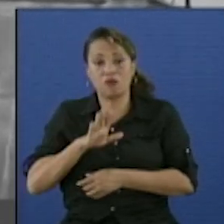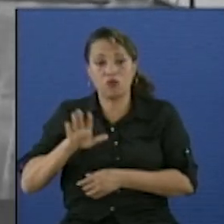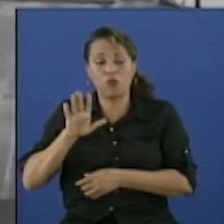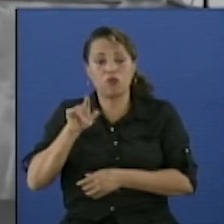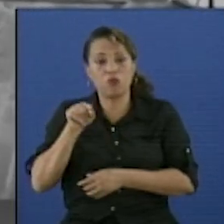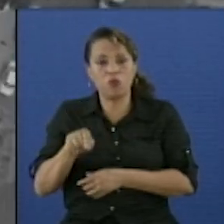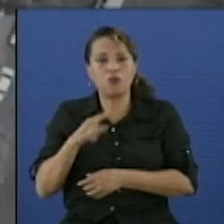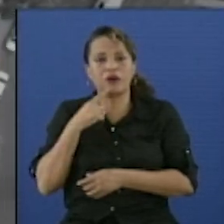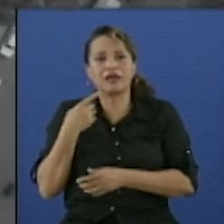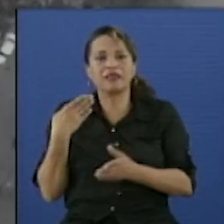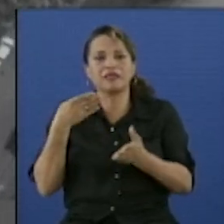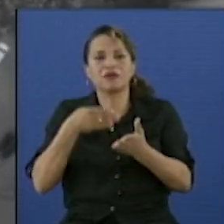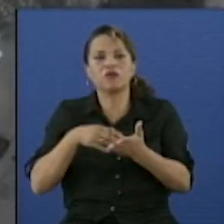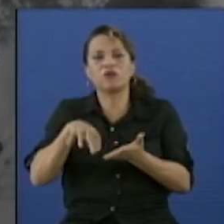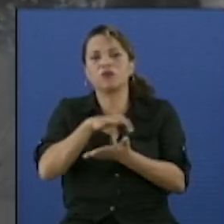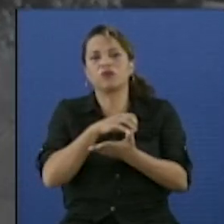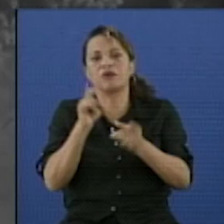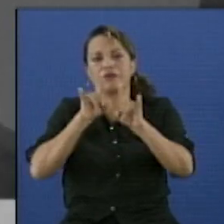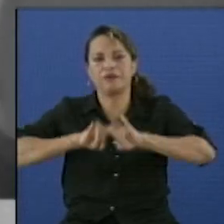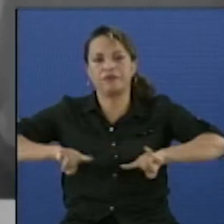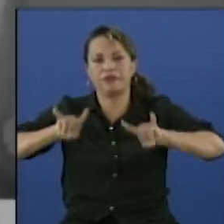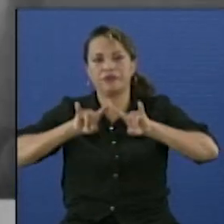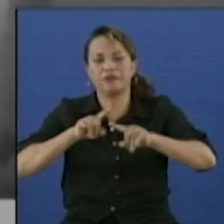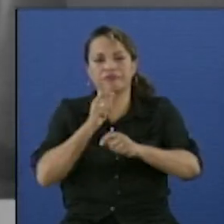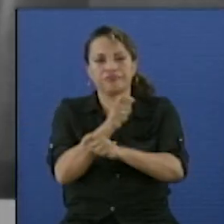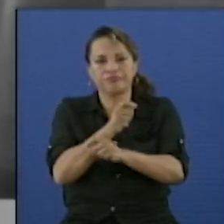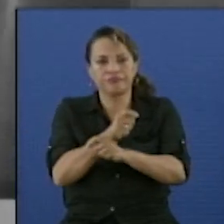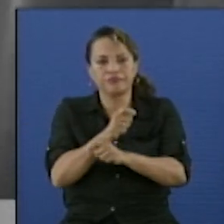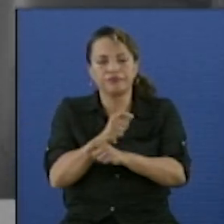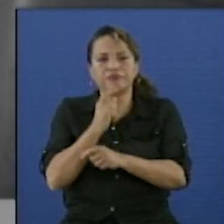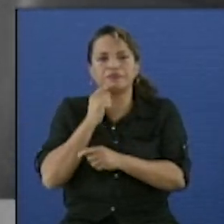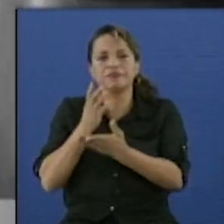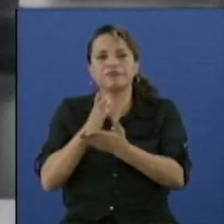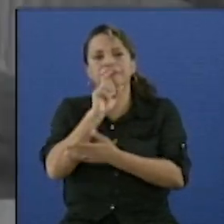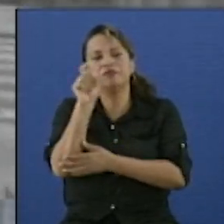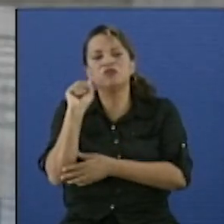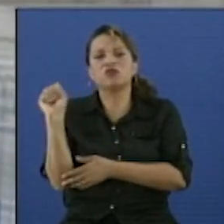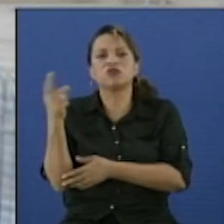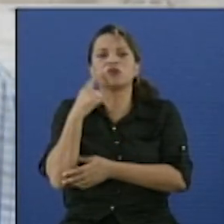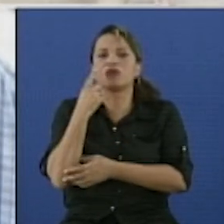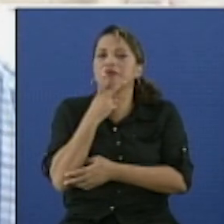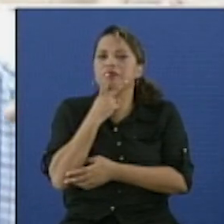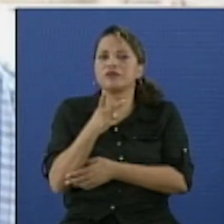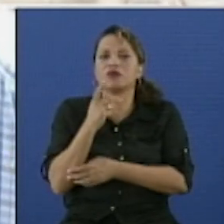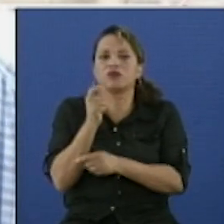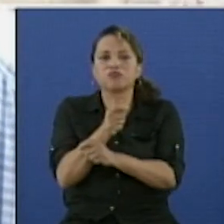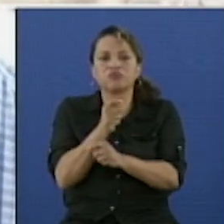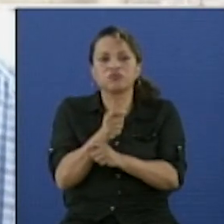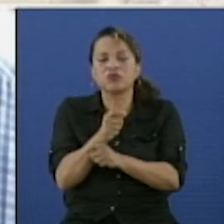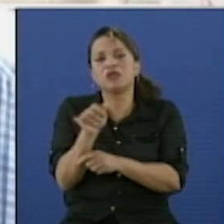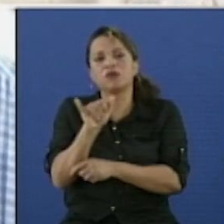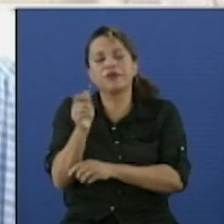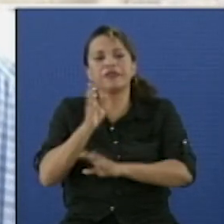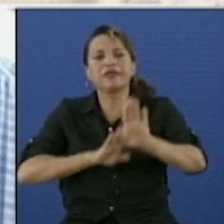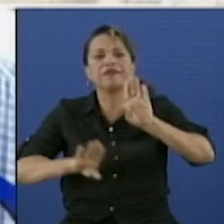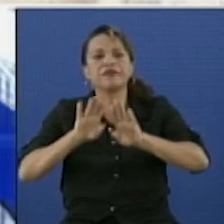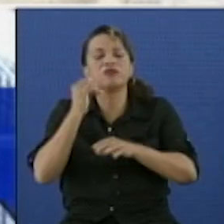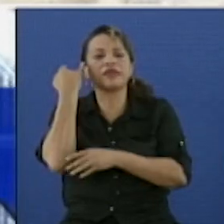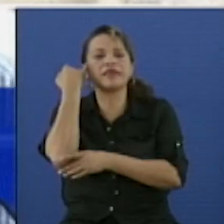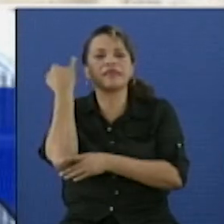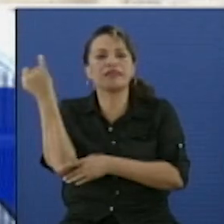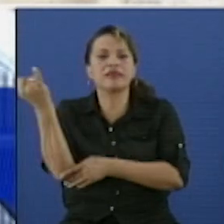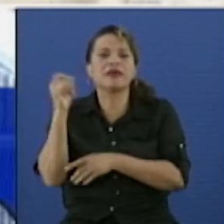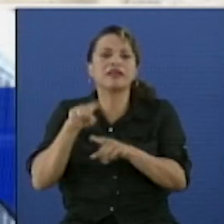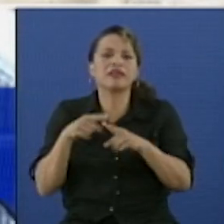llegó a una catra universitaria en educación. No solamente se dedicó a la docencia, ella también defendió las ideas